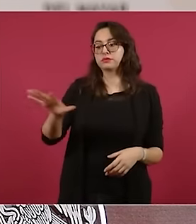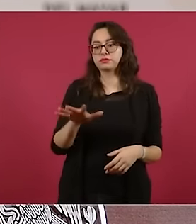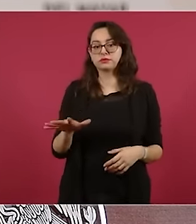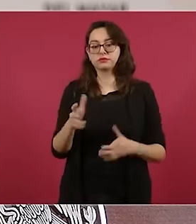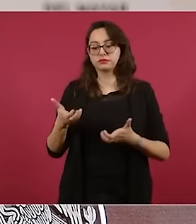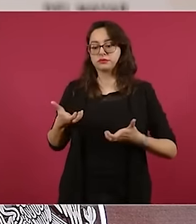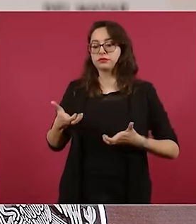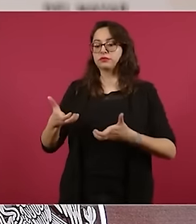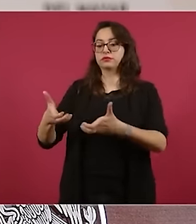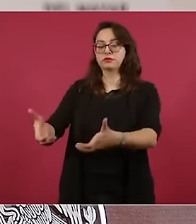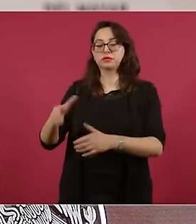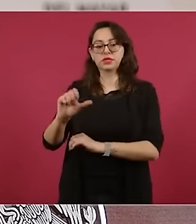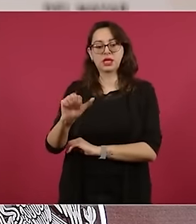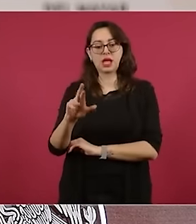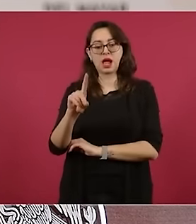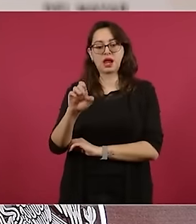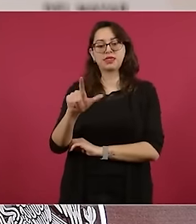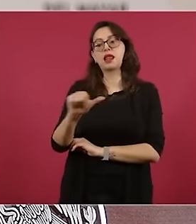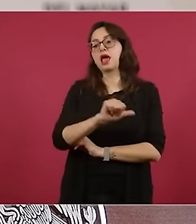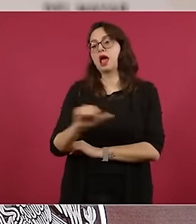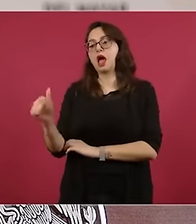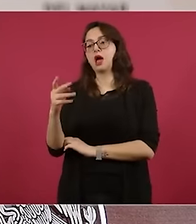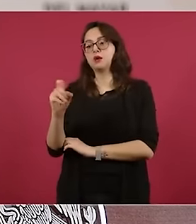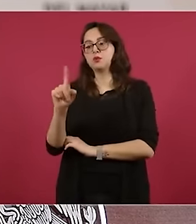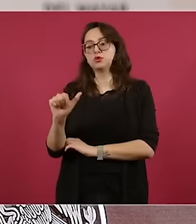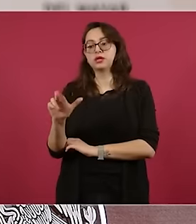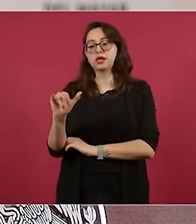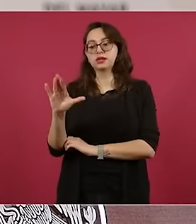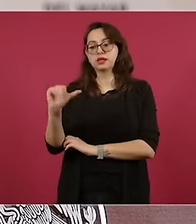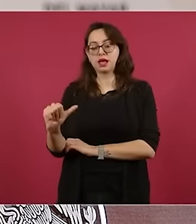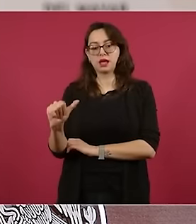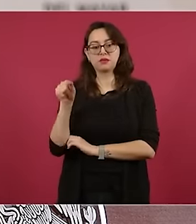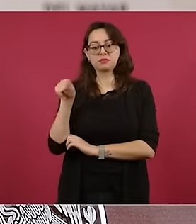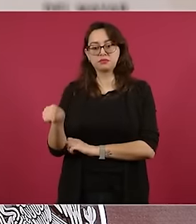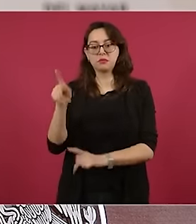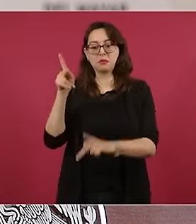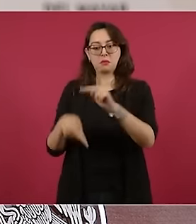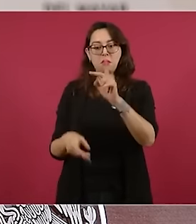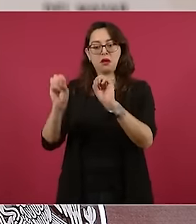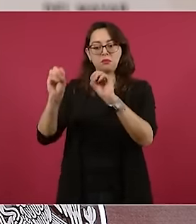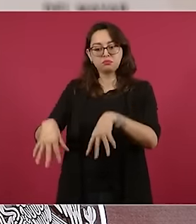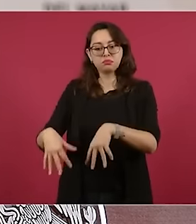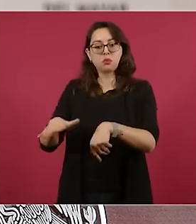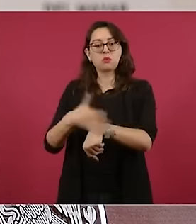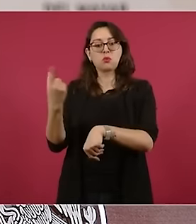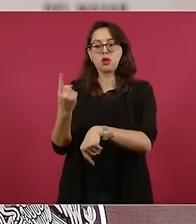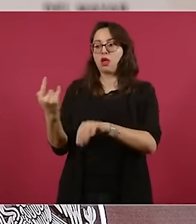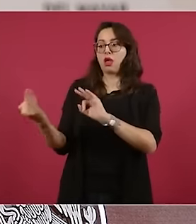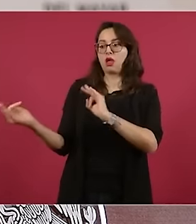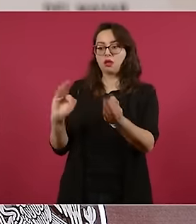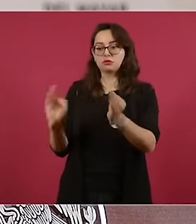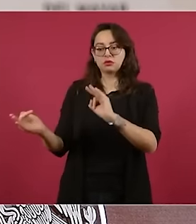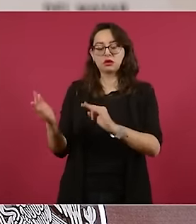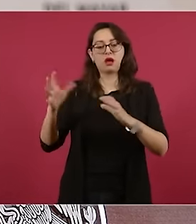faltante de la autopista Cardel-Posa Rica, detenida más de dos años por las afectaciones a las comunidades de los municipios